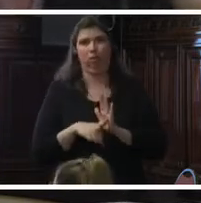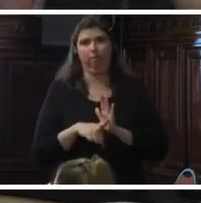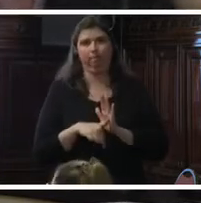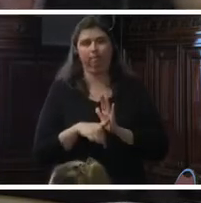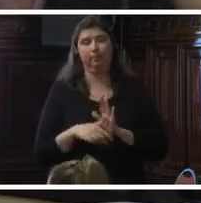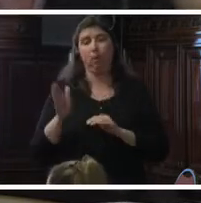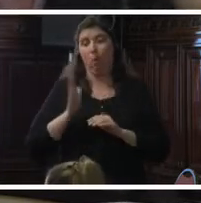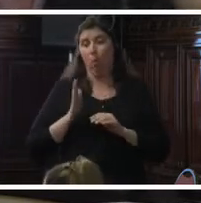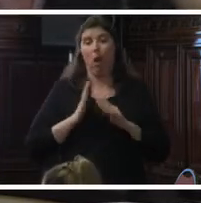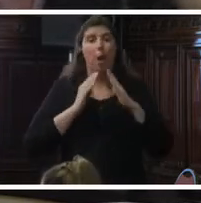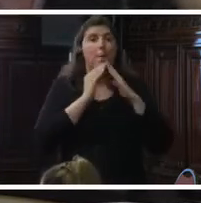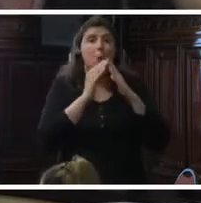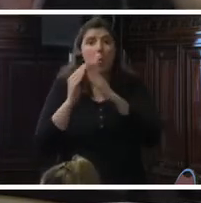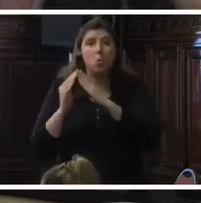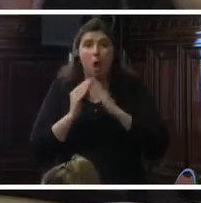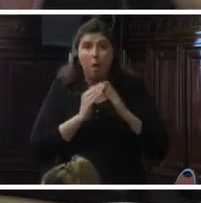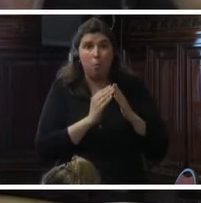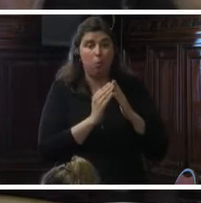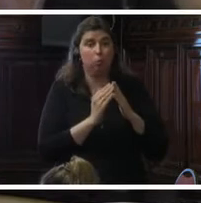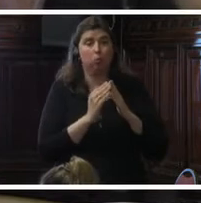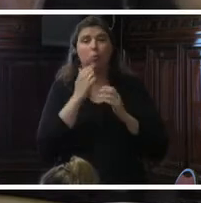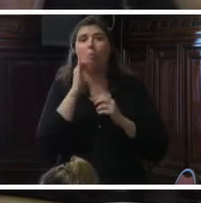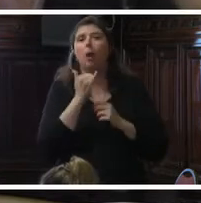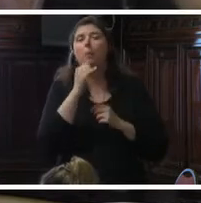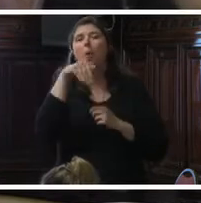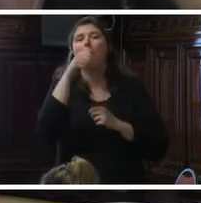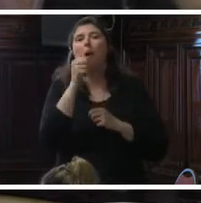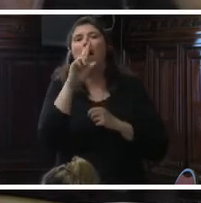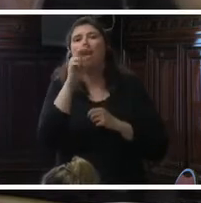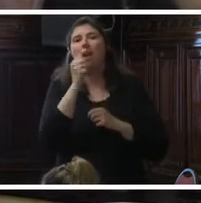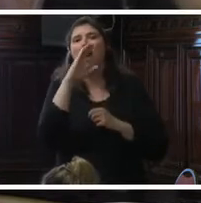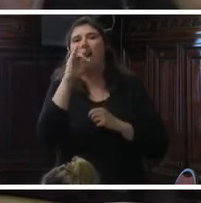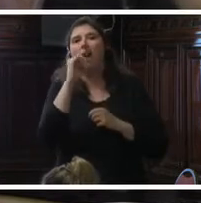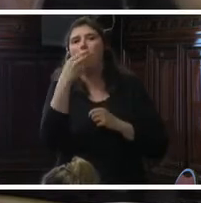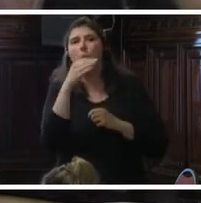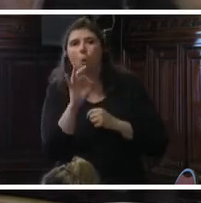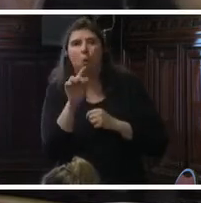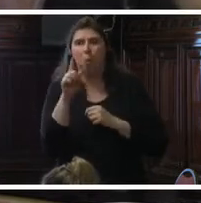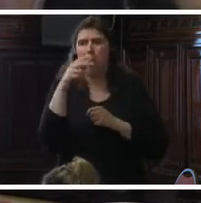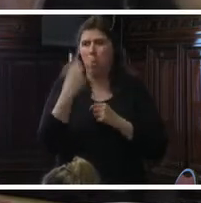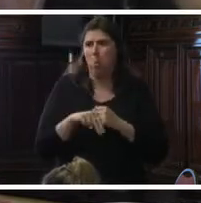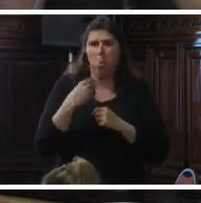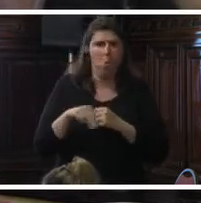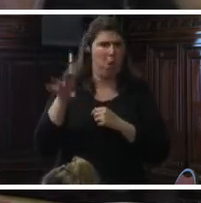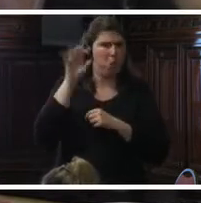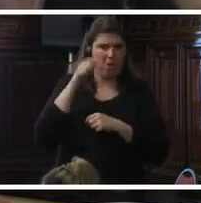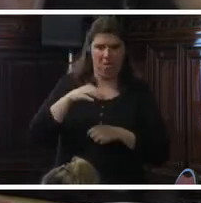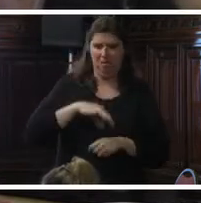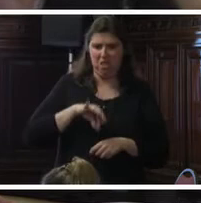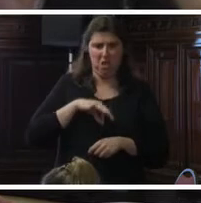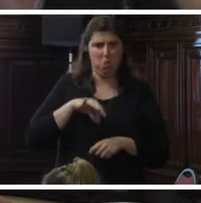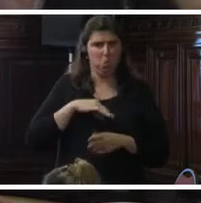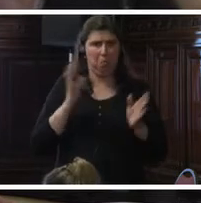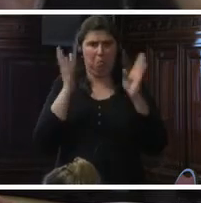las mujeres que entrevistamos en los municipios de Tazajera y Maracaibo nunca escucharon del virus y por el contrario, la poca información que recibían solo venía por mediante